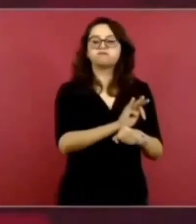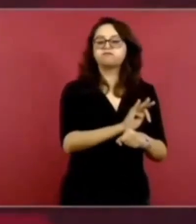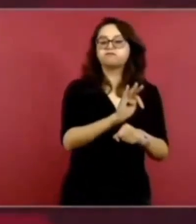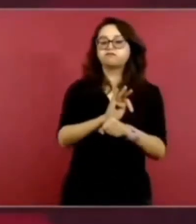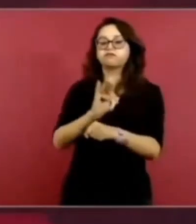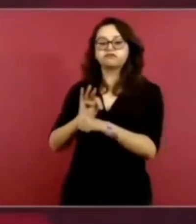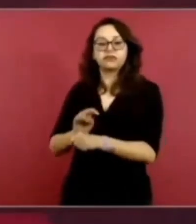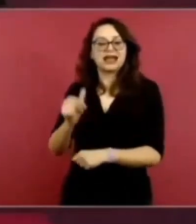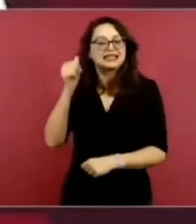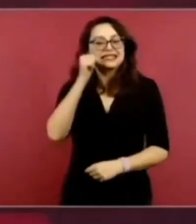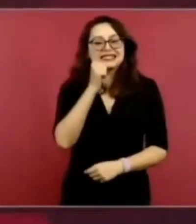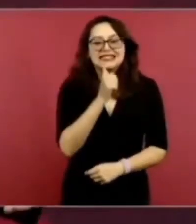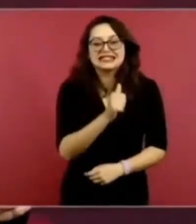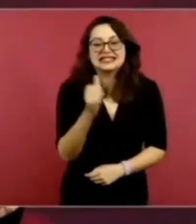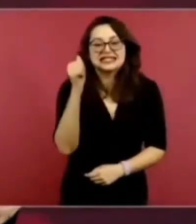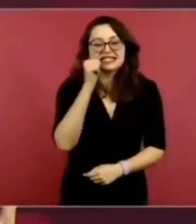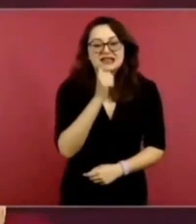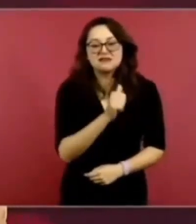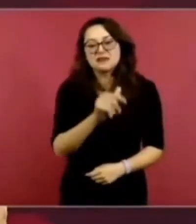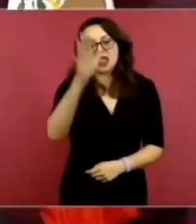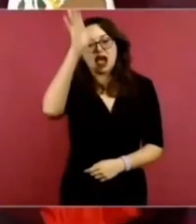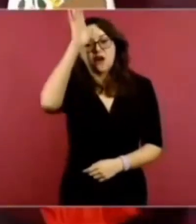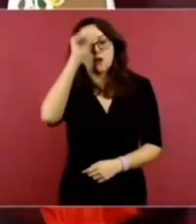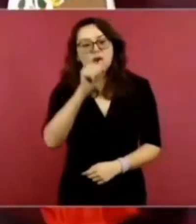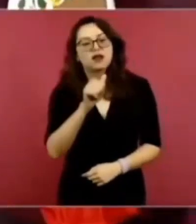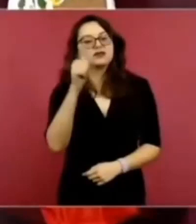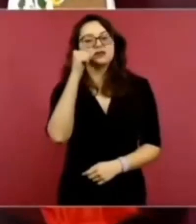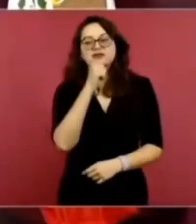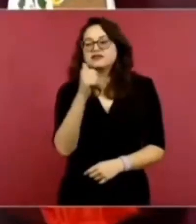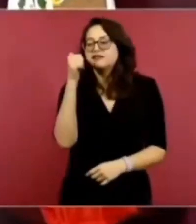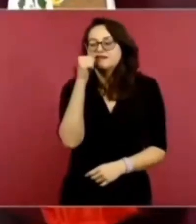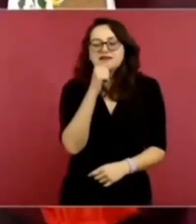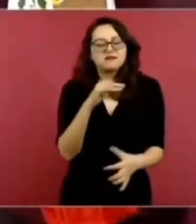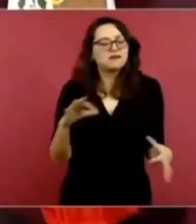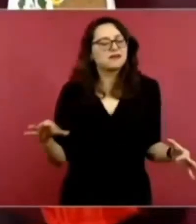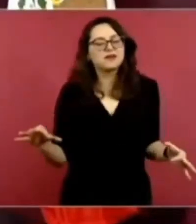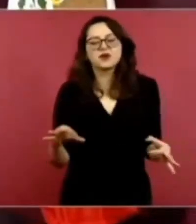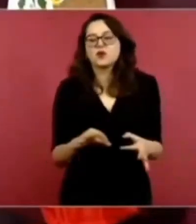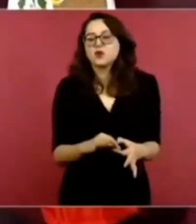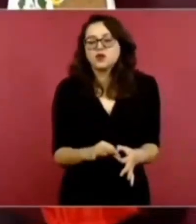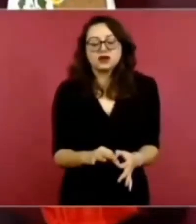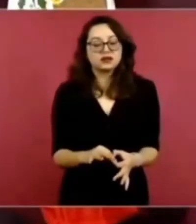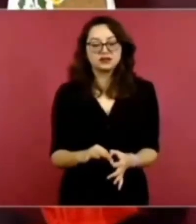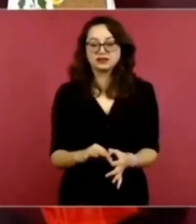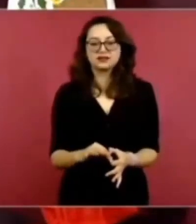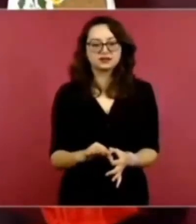se ponían de acuerdo en